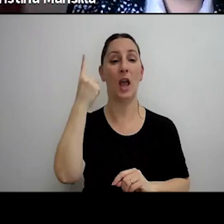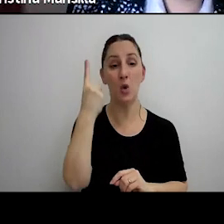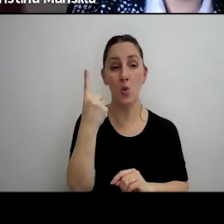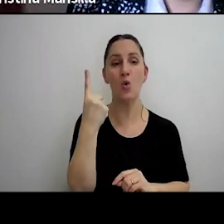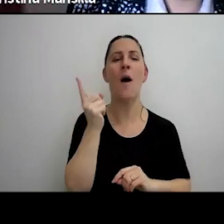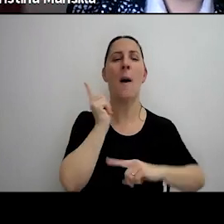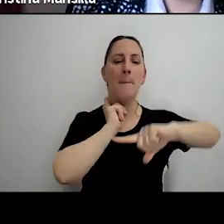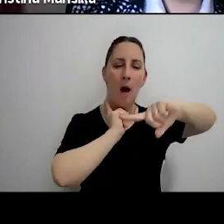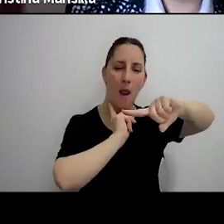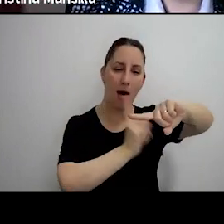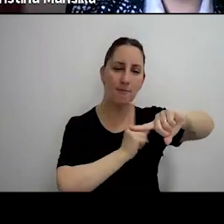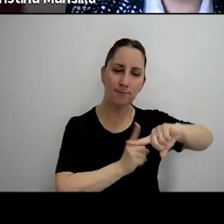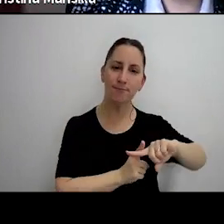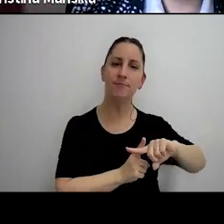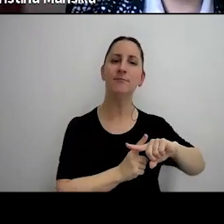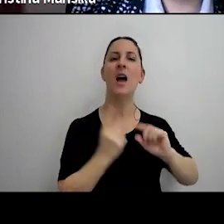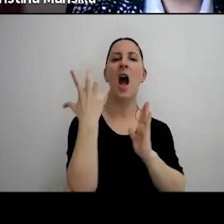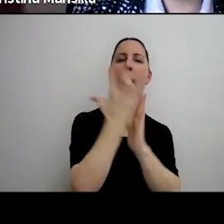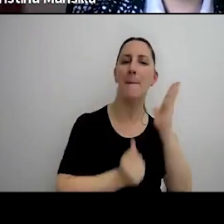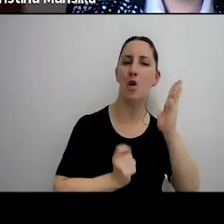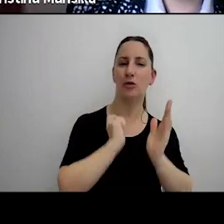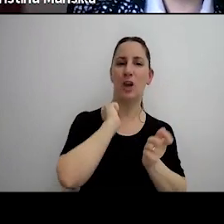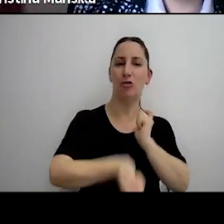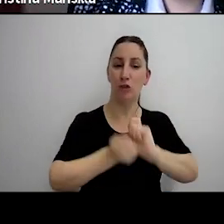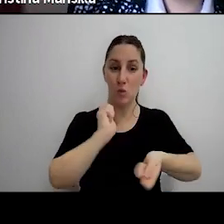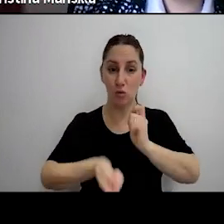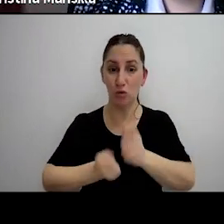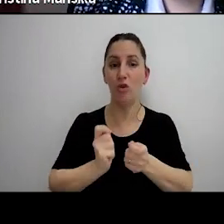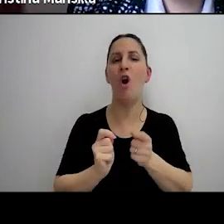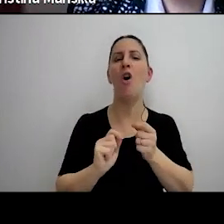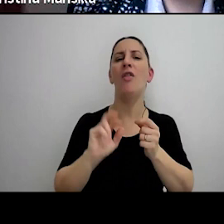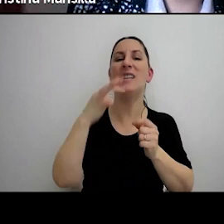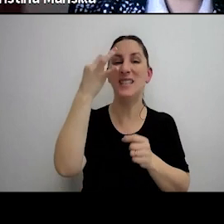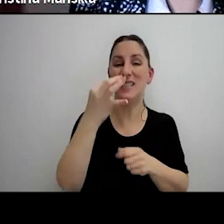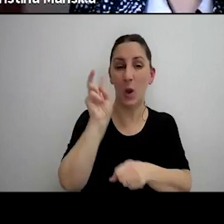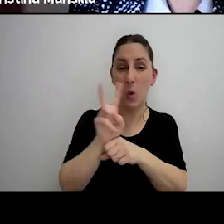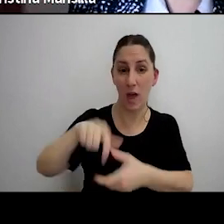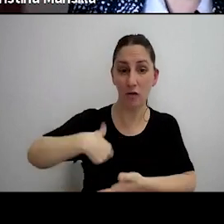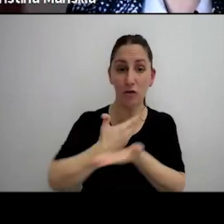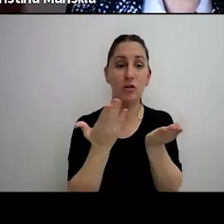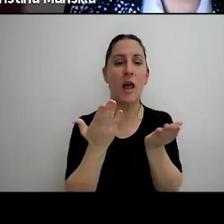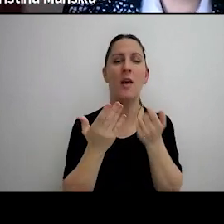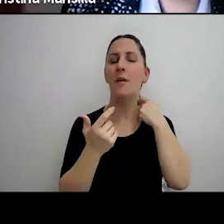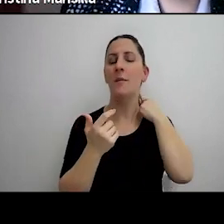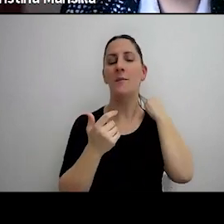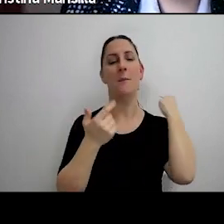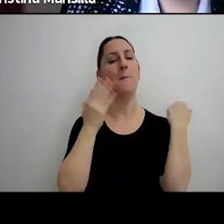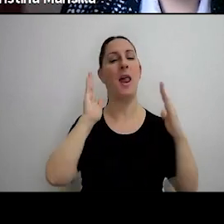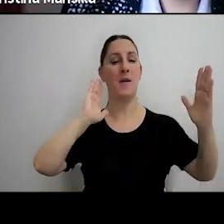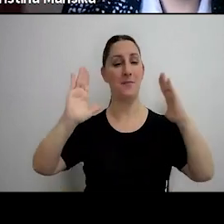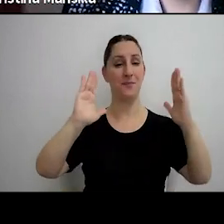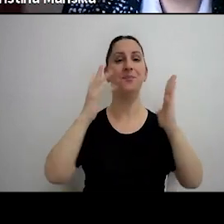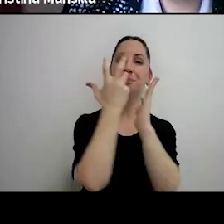calcular los aportes y contribuciones correspondientes al régimen de seguridad social para periodos de